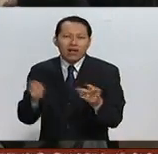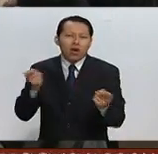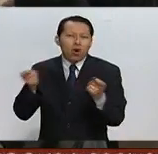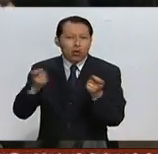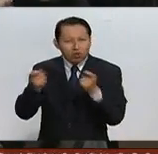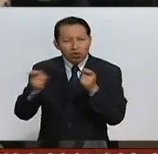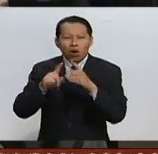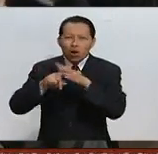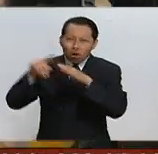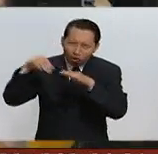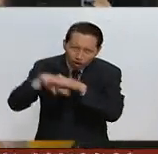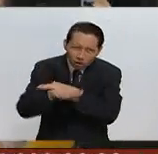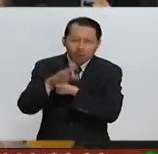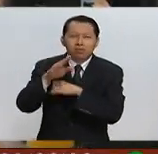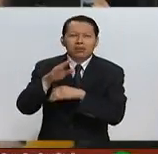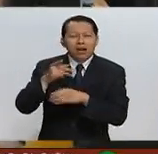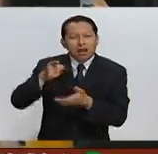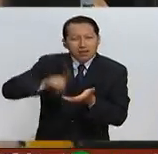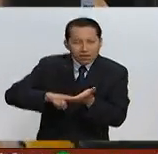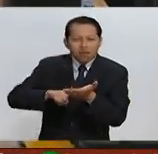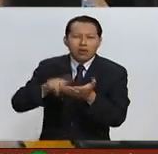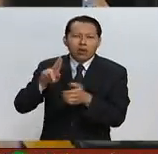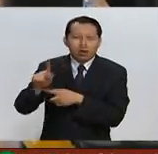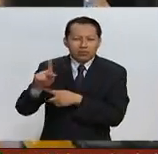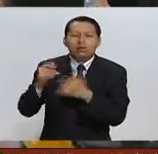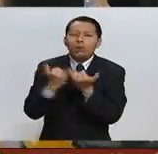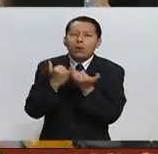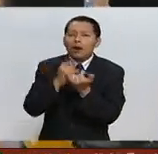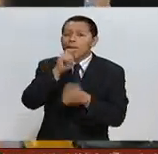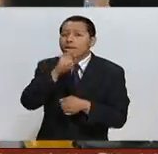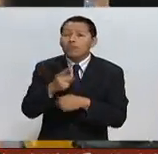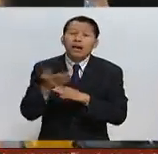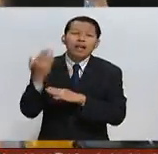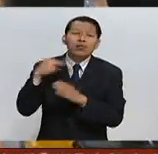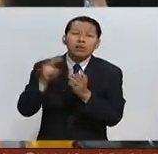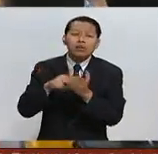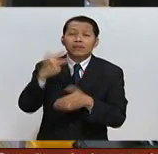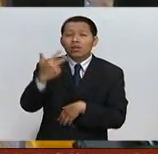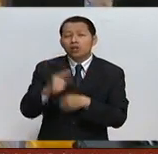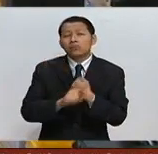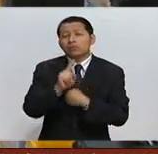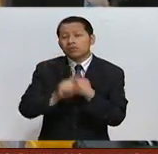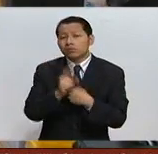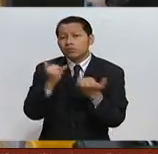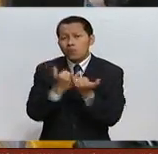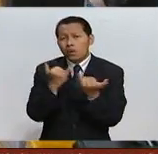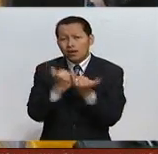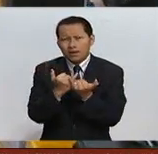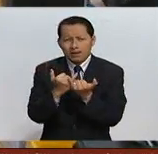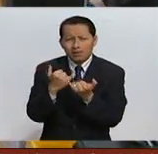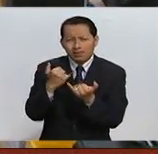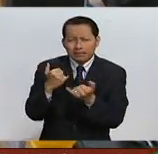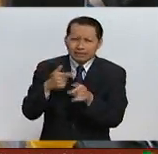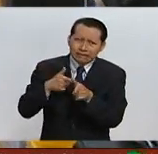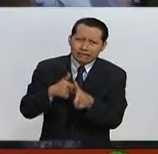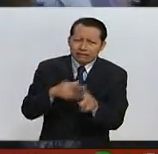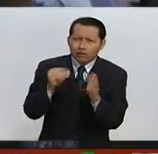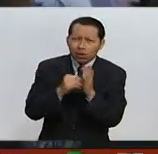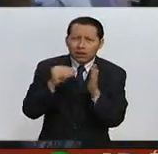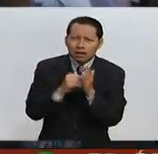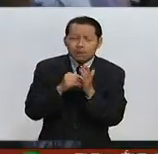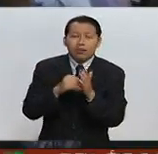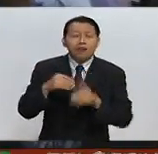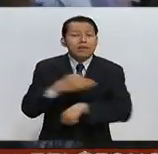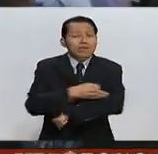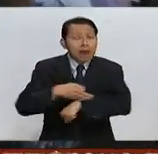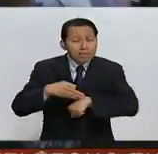dentro del Reino Unido, también la crisis del 2008 que ha tenido un efecto hasta ahora y las familias,